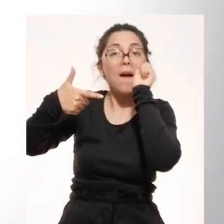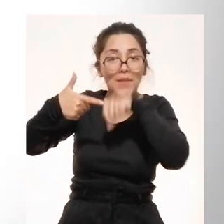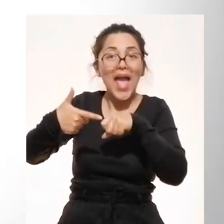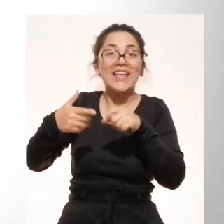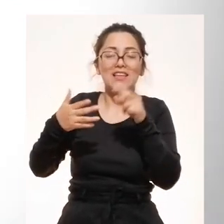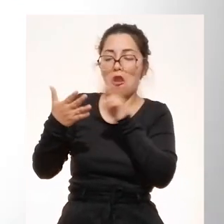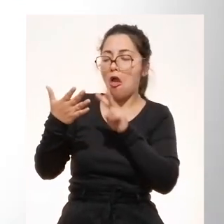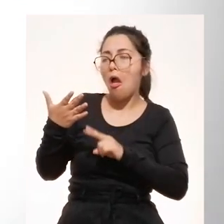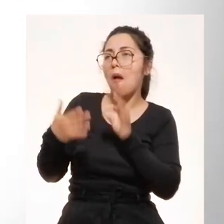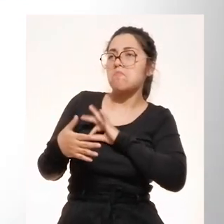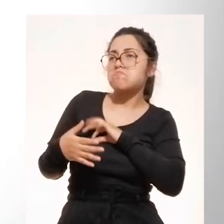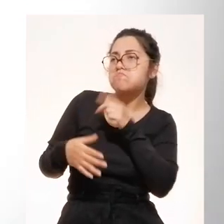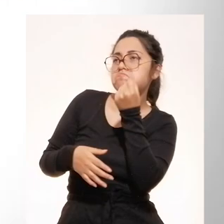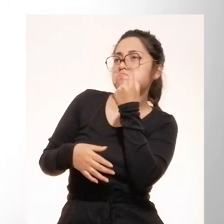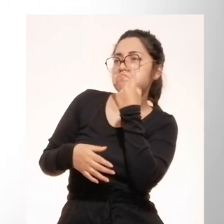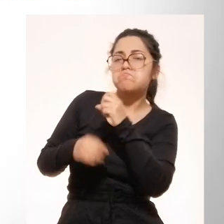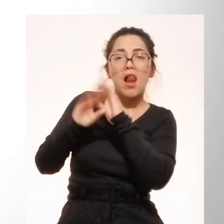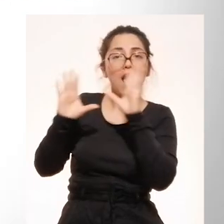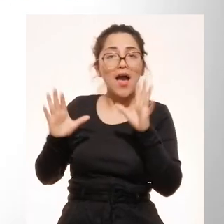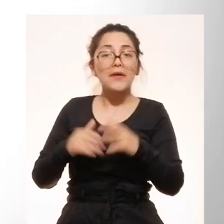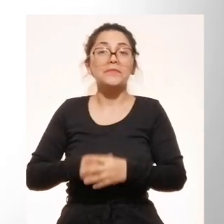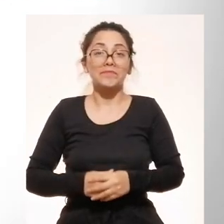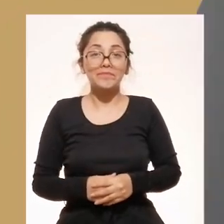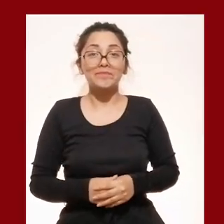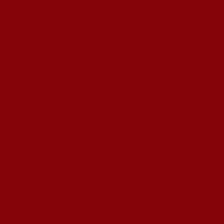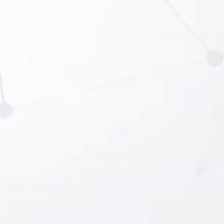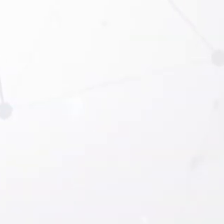gráficos e informes formateados y mucho más.